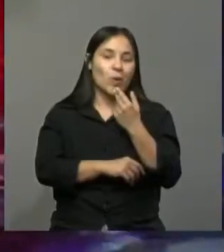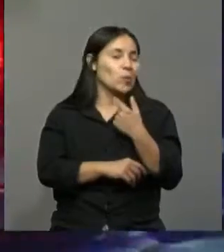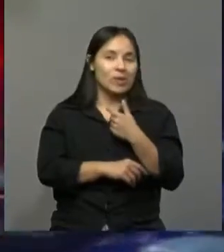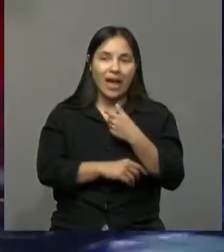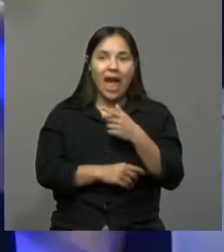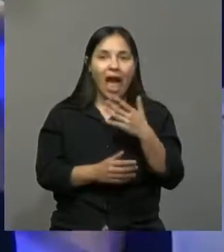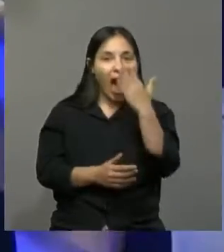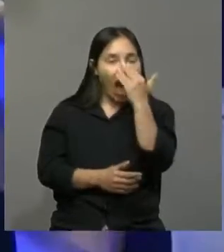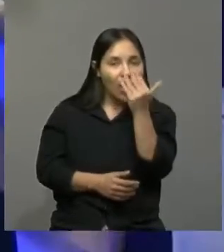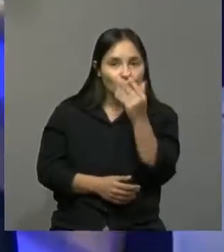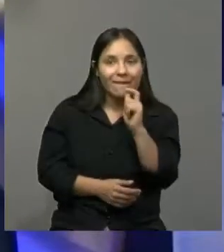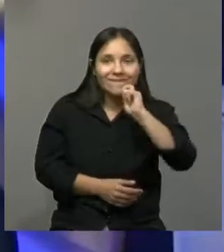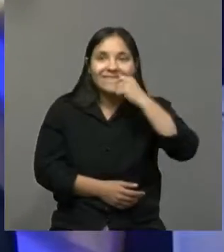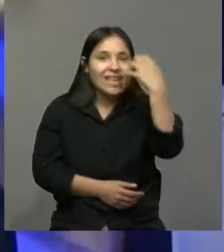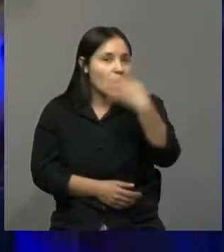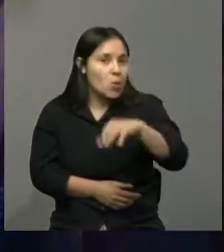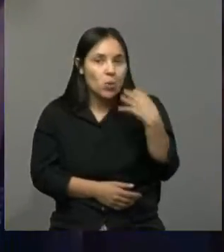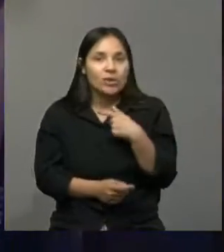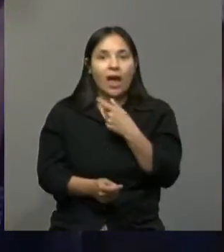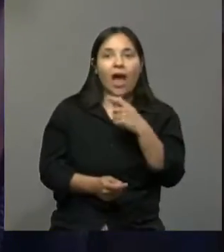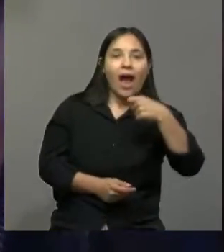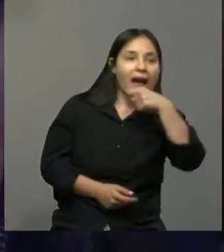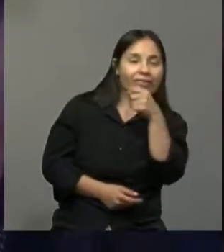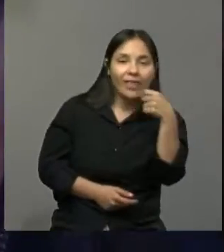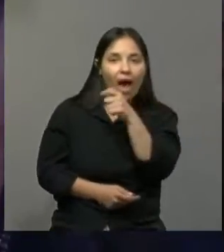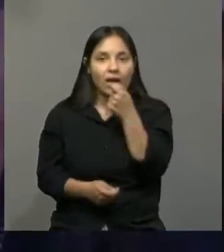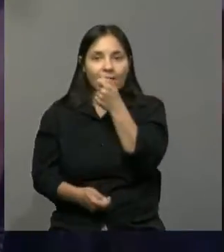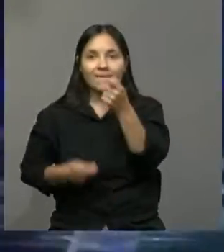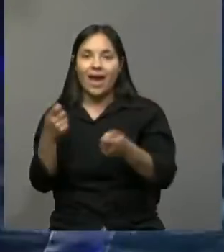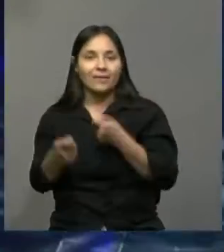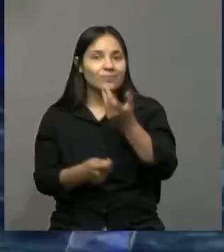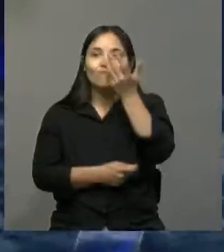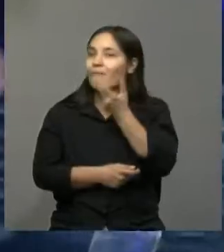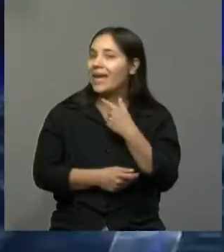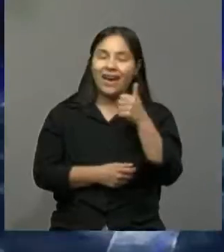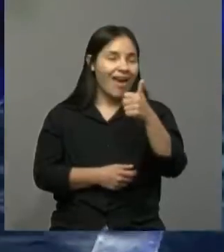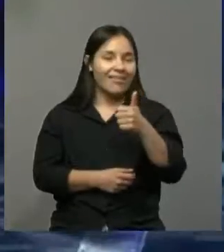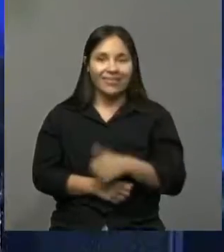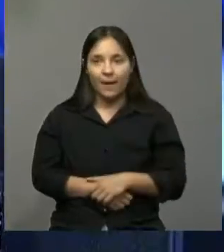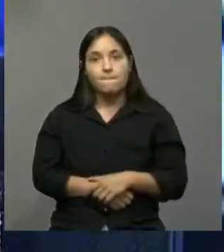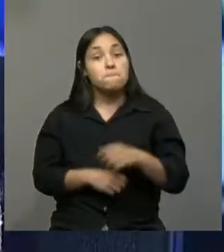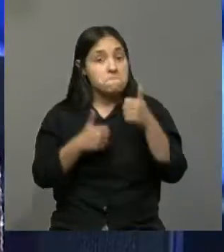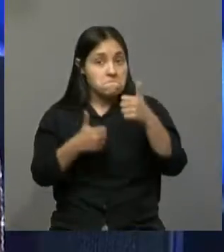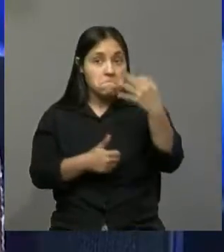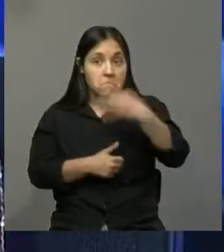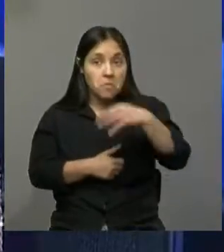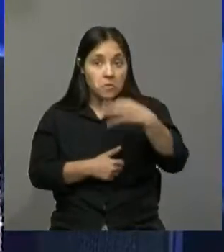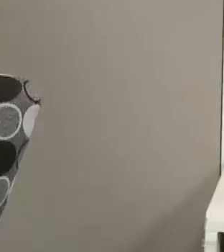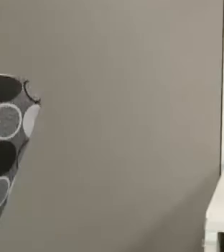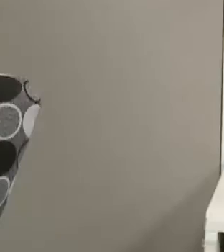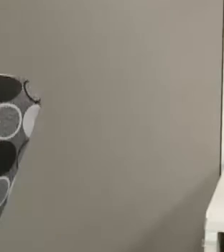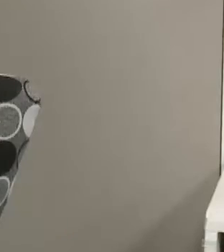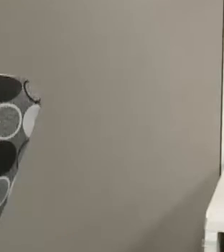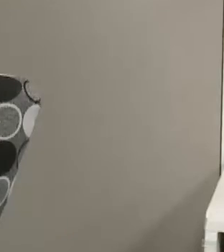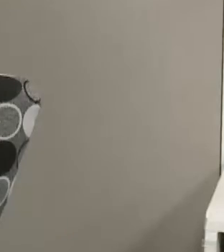encanta actuar, me encanta cantar, me encanta bailar, me encanta hacer de todo. Qué lindo. Y me imagino, digo, pensando en